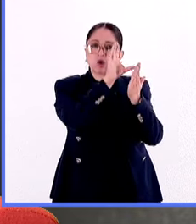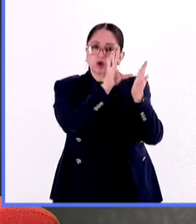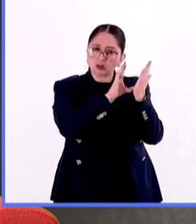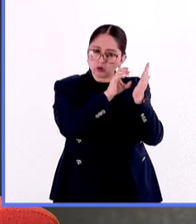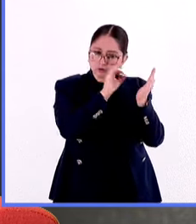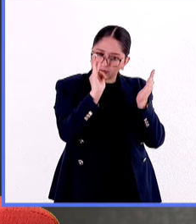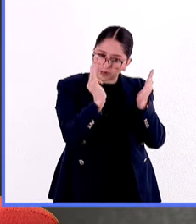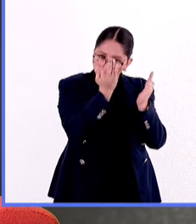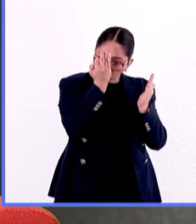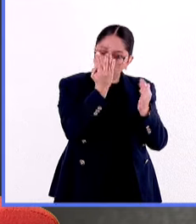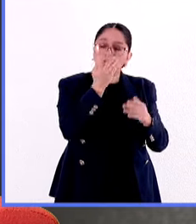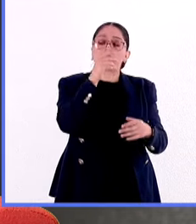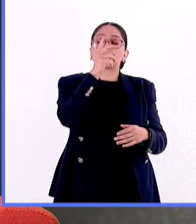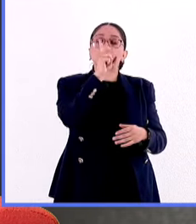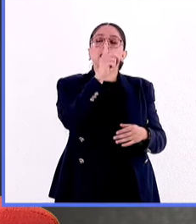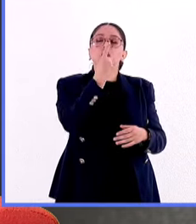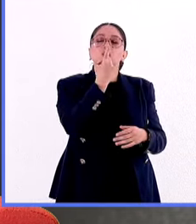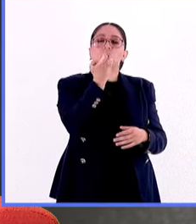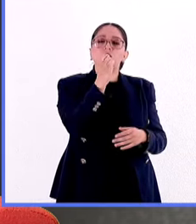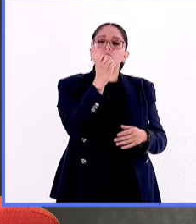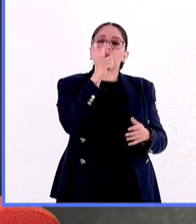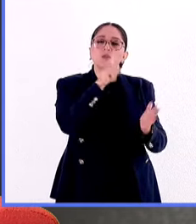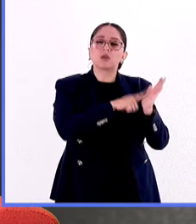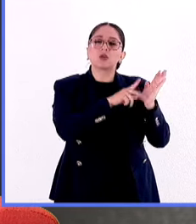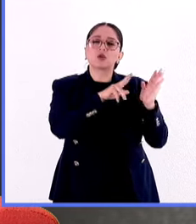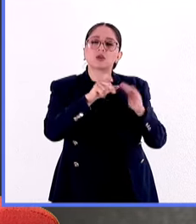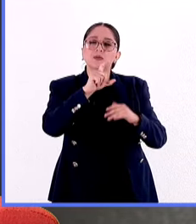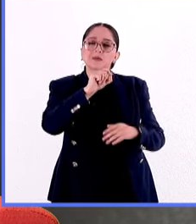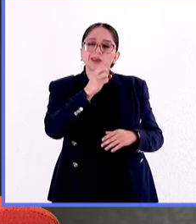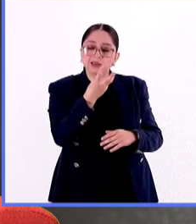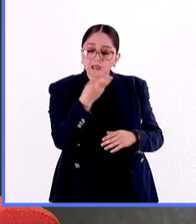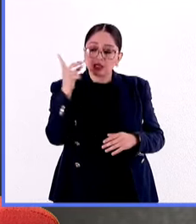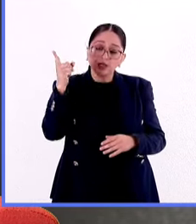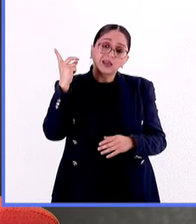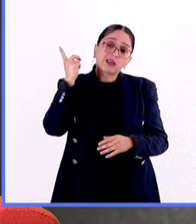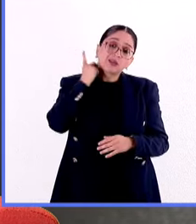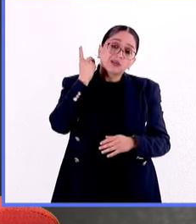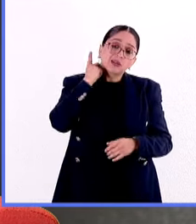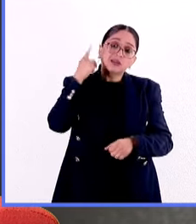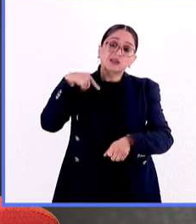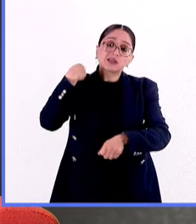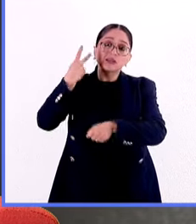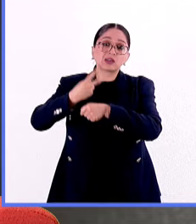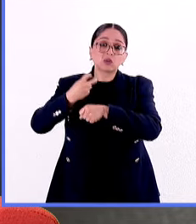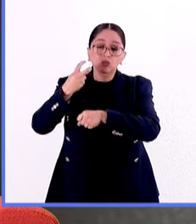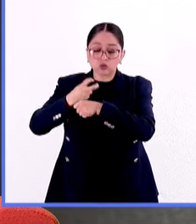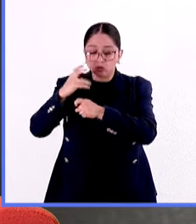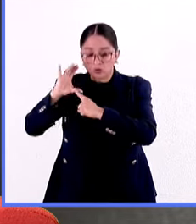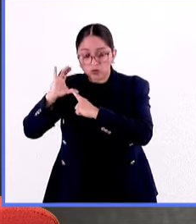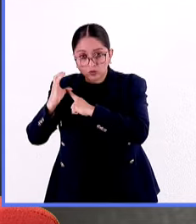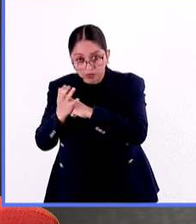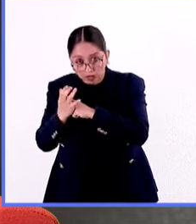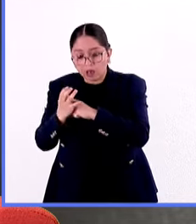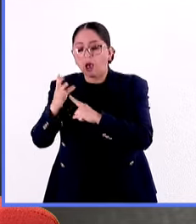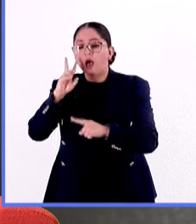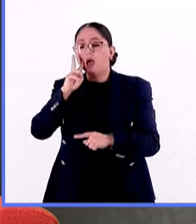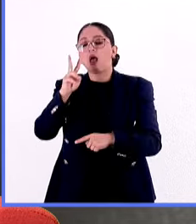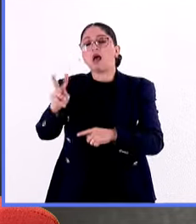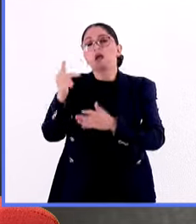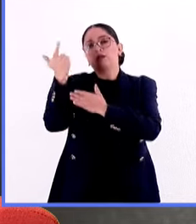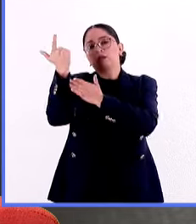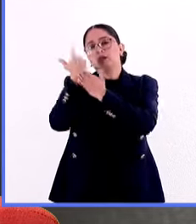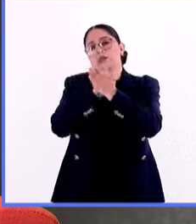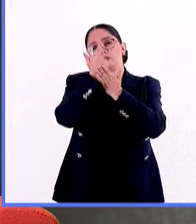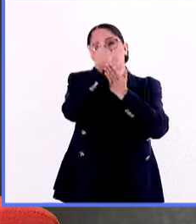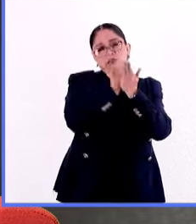El 31 de enero de 1823 los diputados del segundo congreso constituyente dieron a conocer una lista de principios